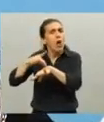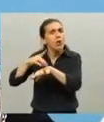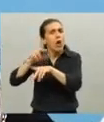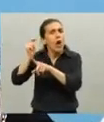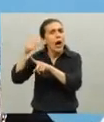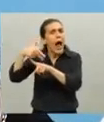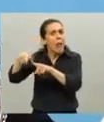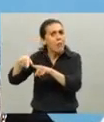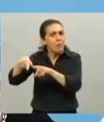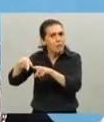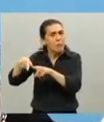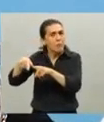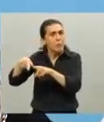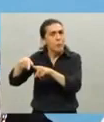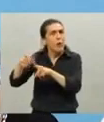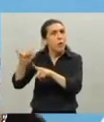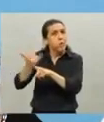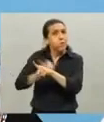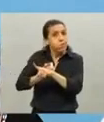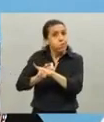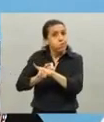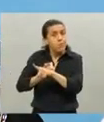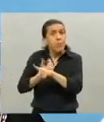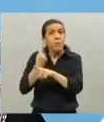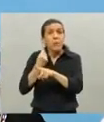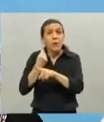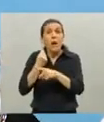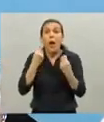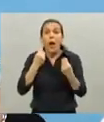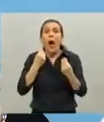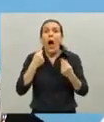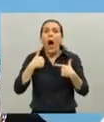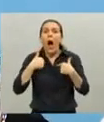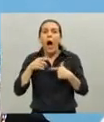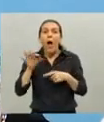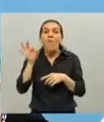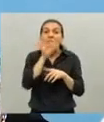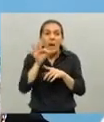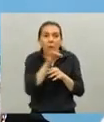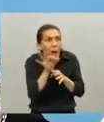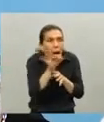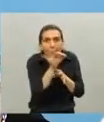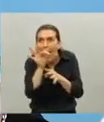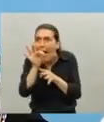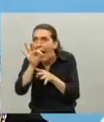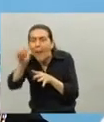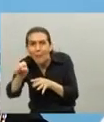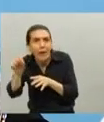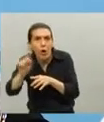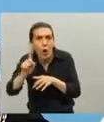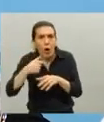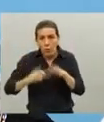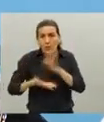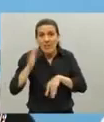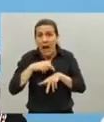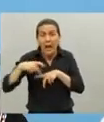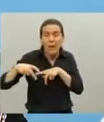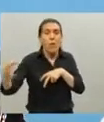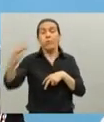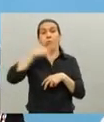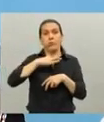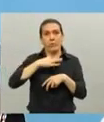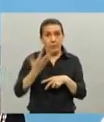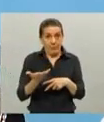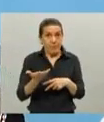Khan, que es que en verdad el virus no lo busca, sino que nosotros buscamos al virus. Así